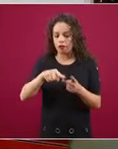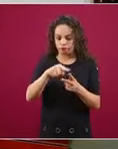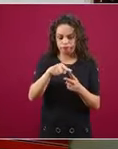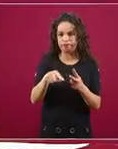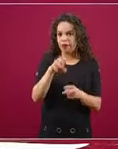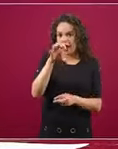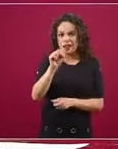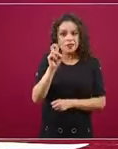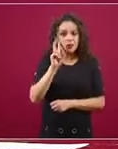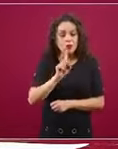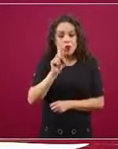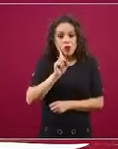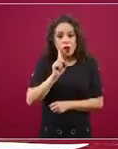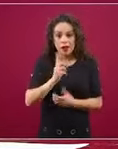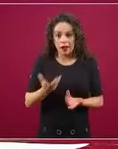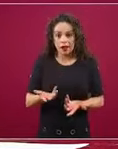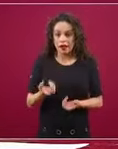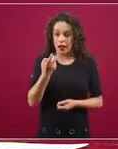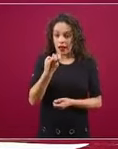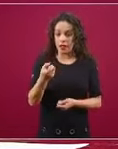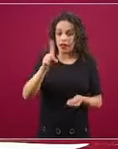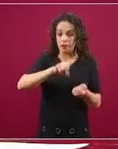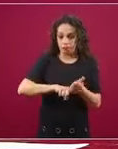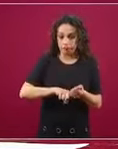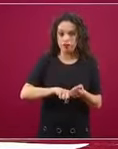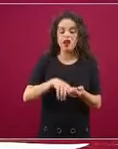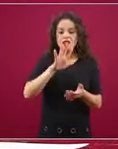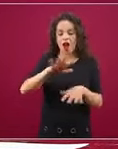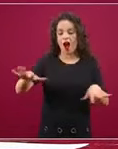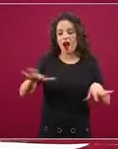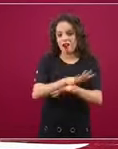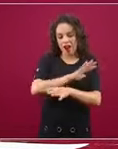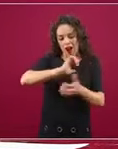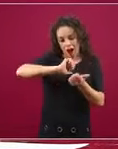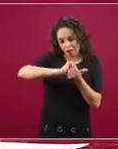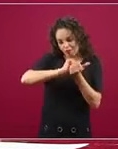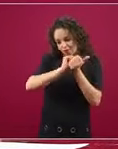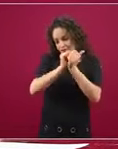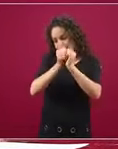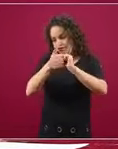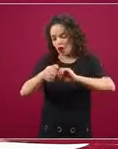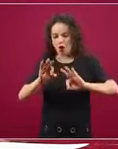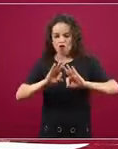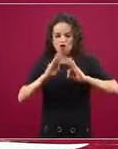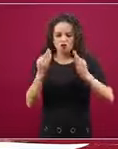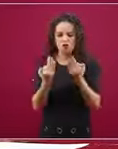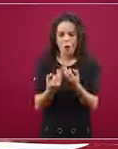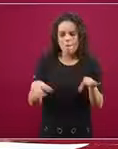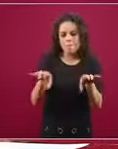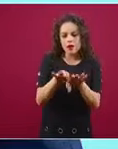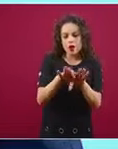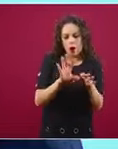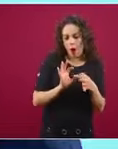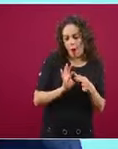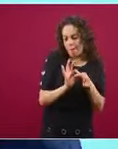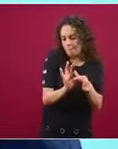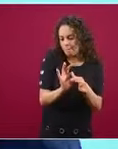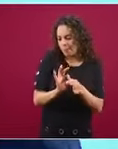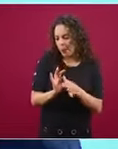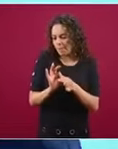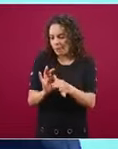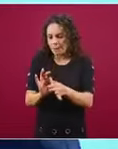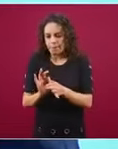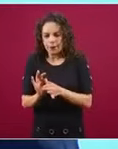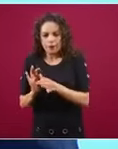transformado el vínculo, la forma de, ¿cómo se llama?,